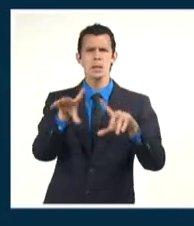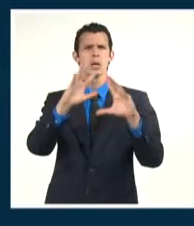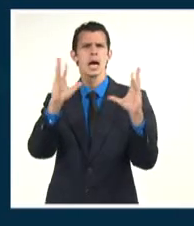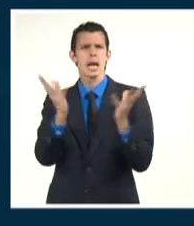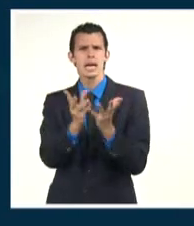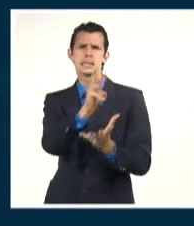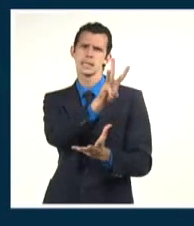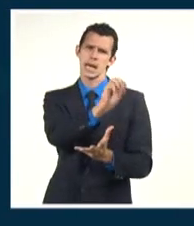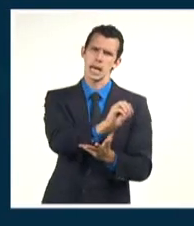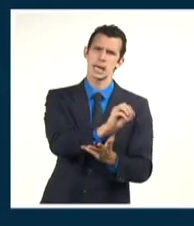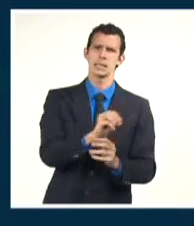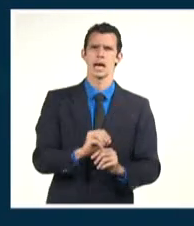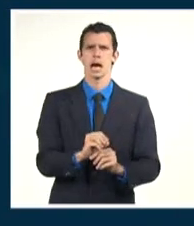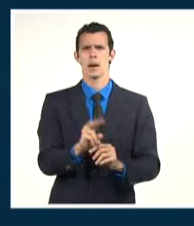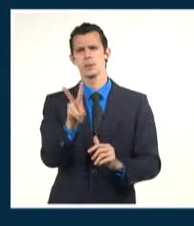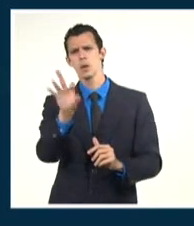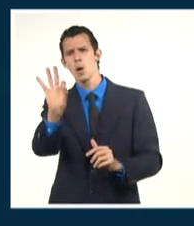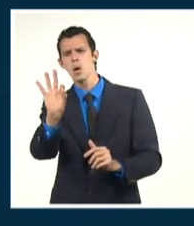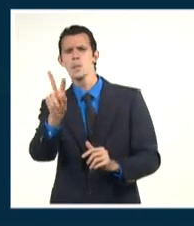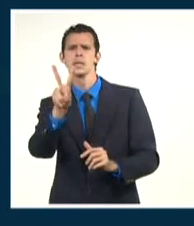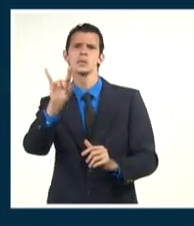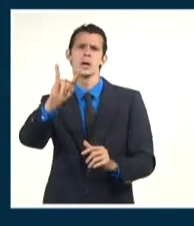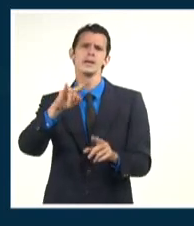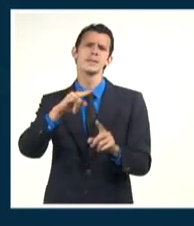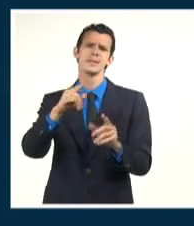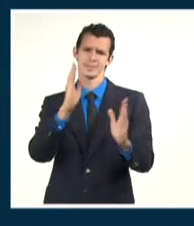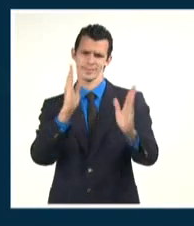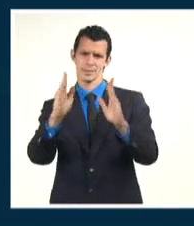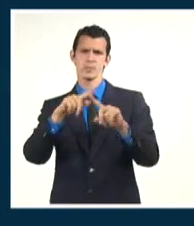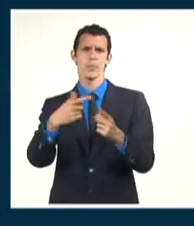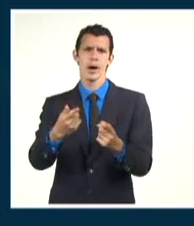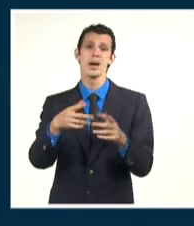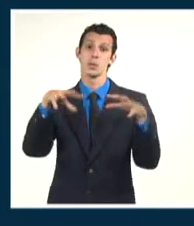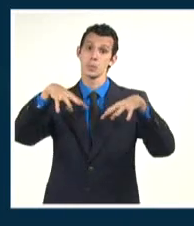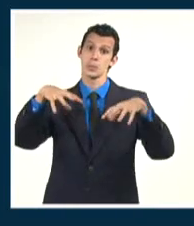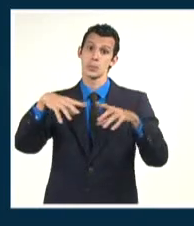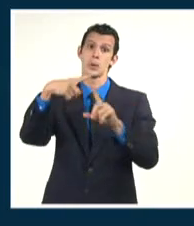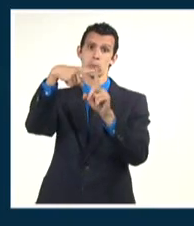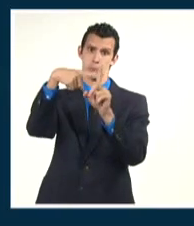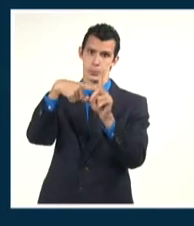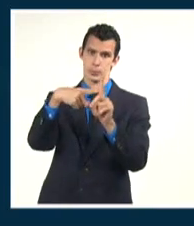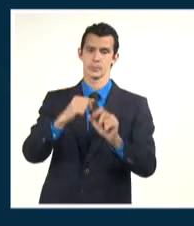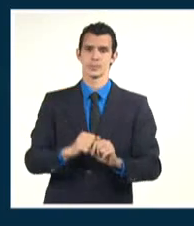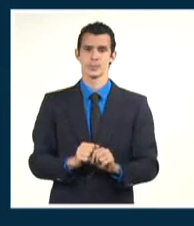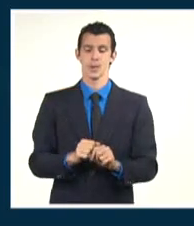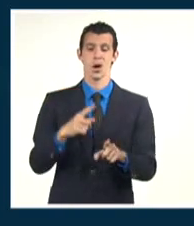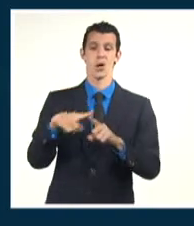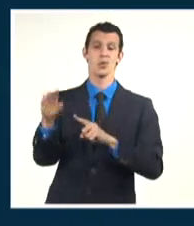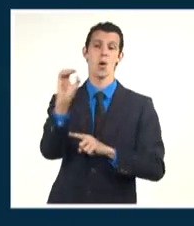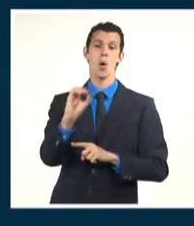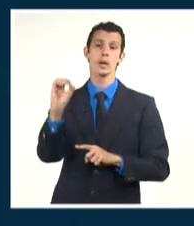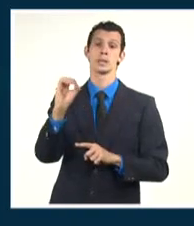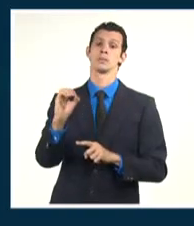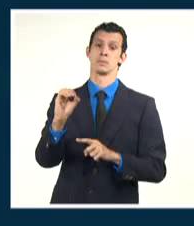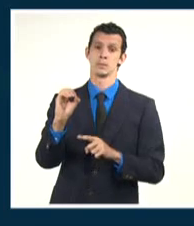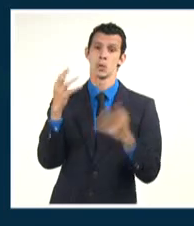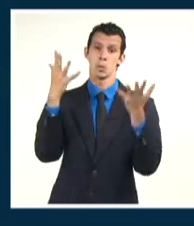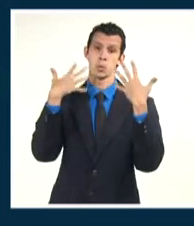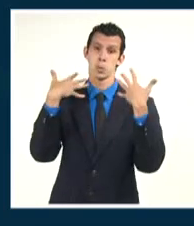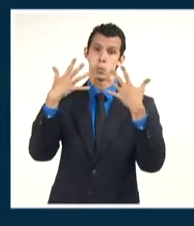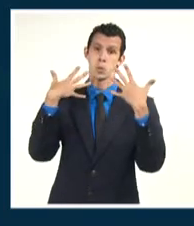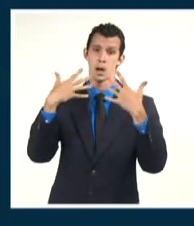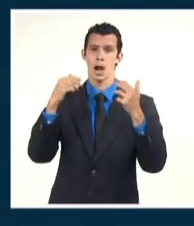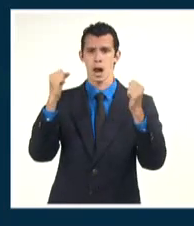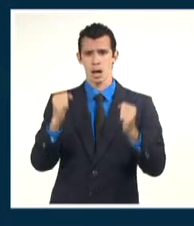28, 29, llegando hasta 32, 33 y 34. Mucho calor en la región oriental. Las mínimas de la madrugada,